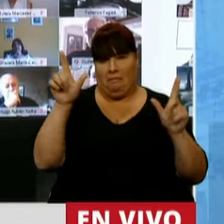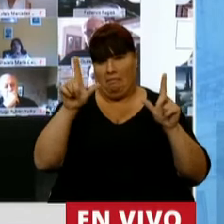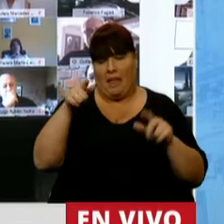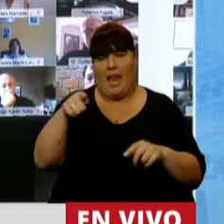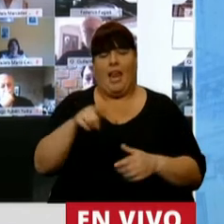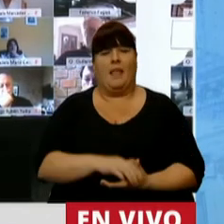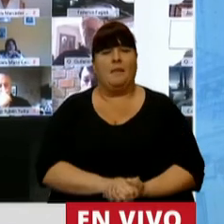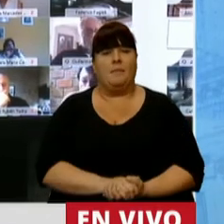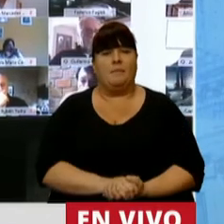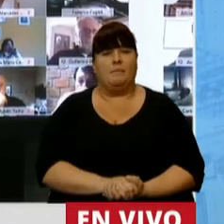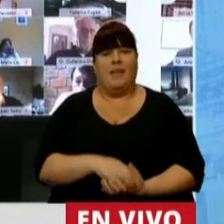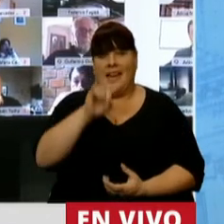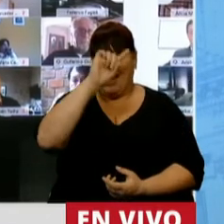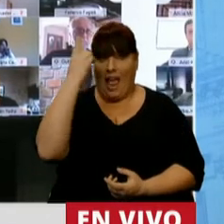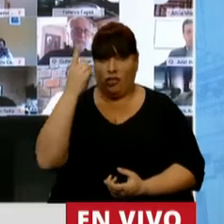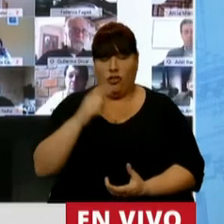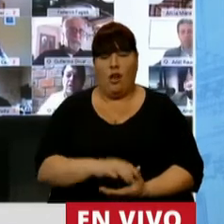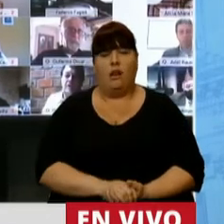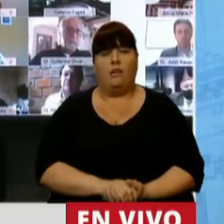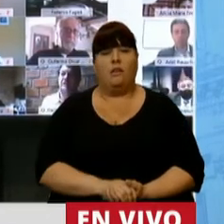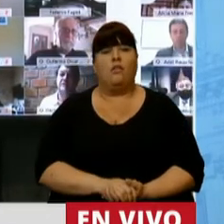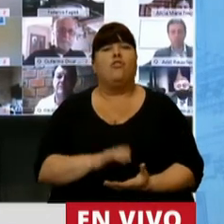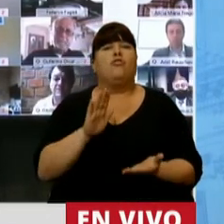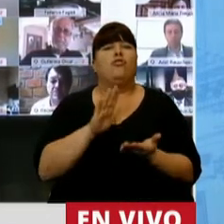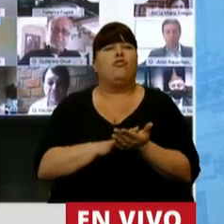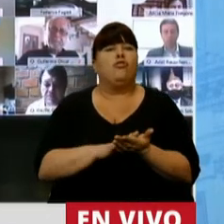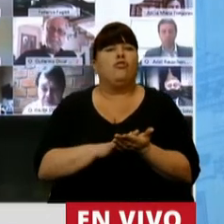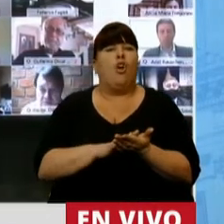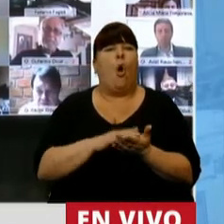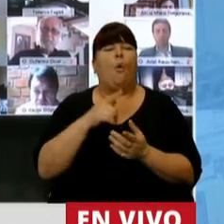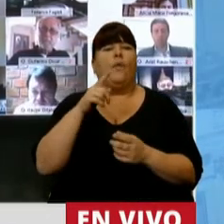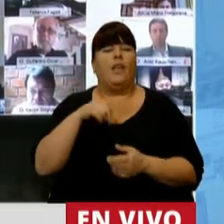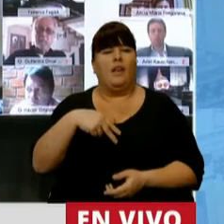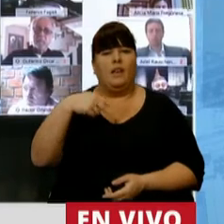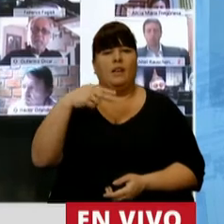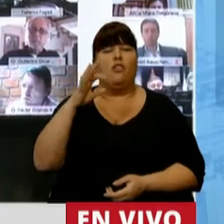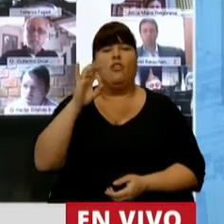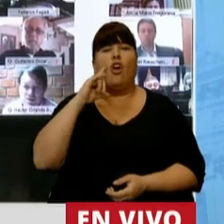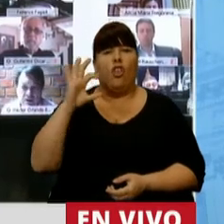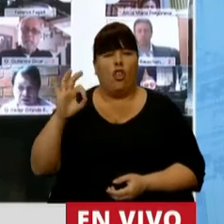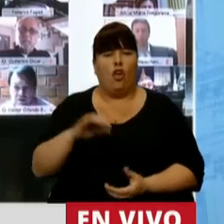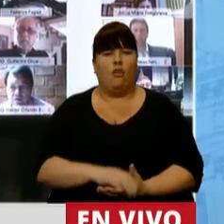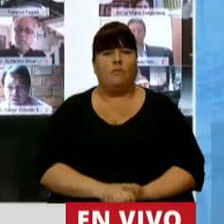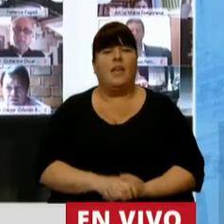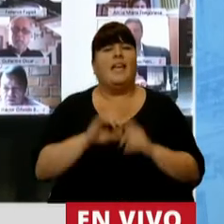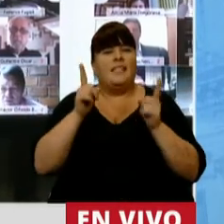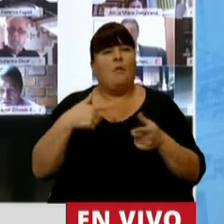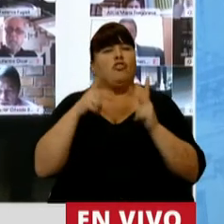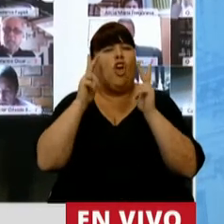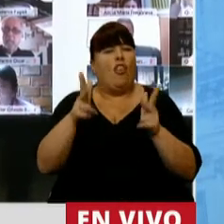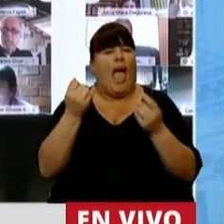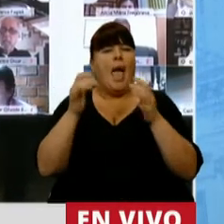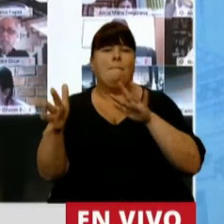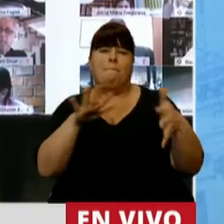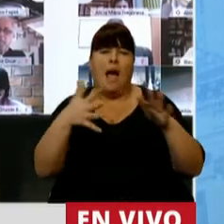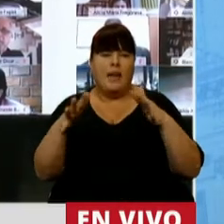de comunicación nacional sobre la institución del nodio y planteé las semejanzas